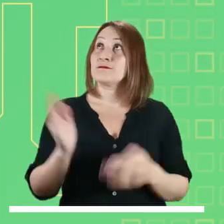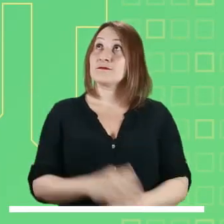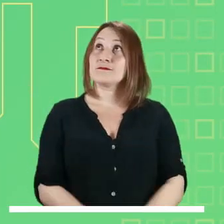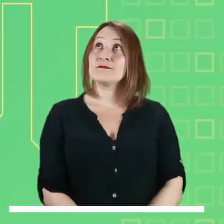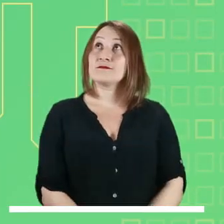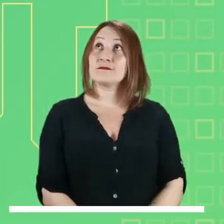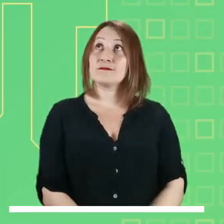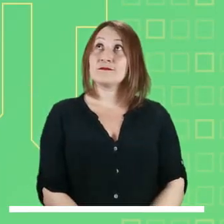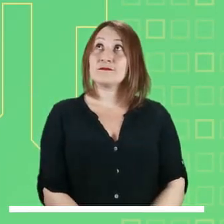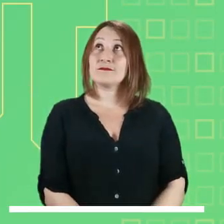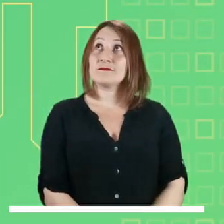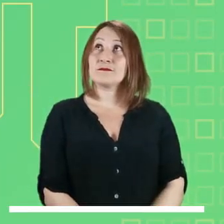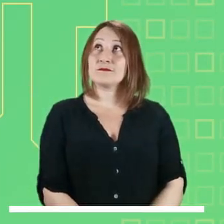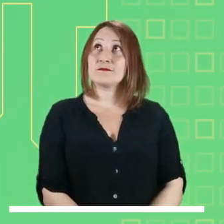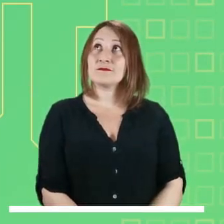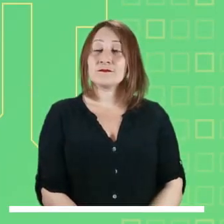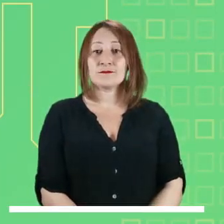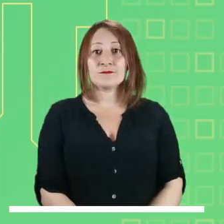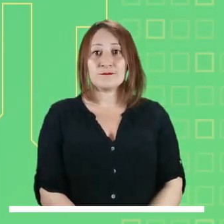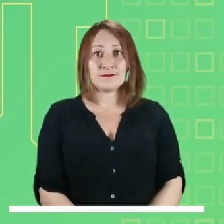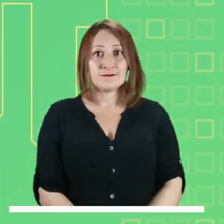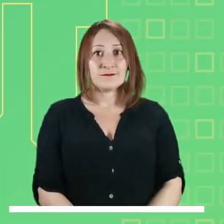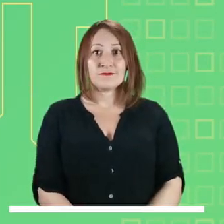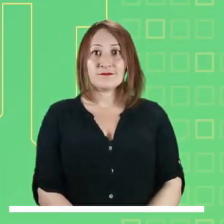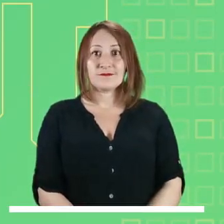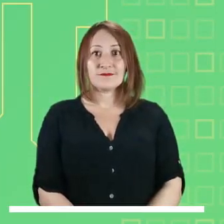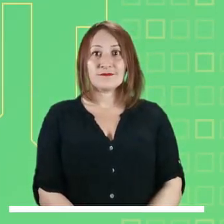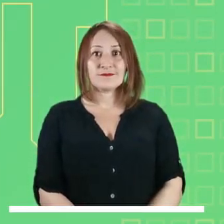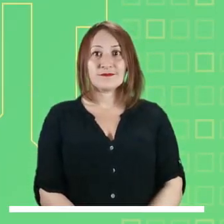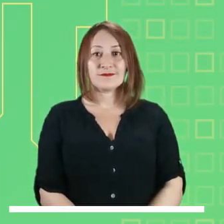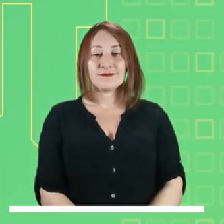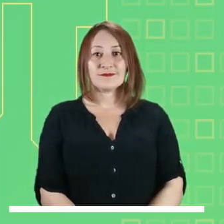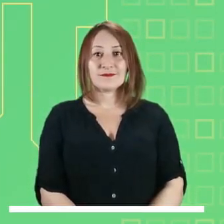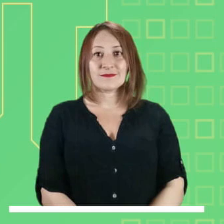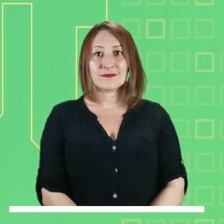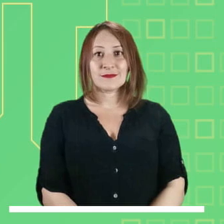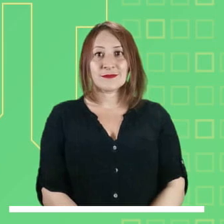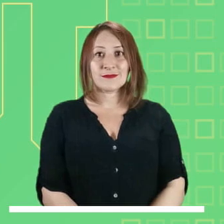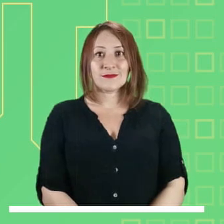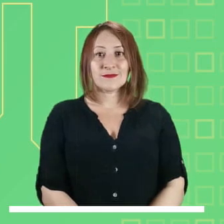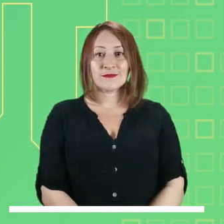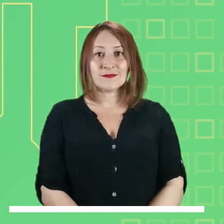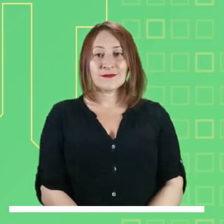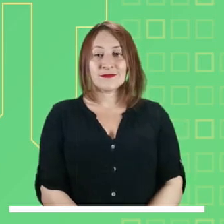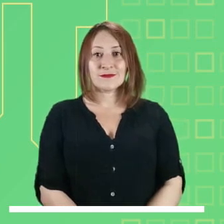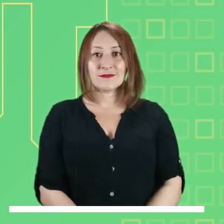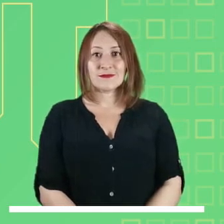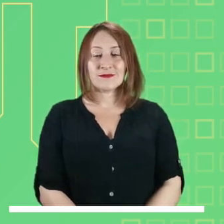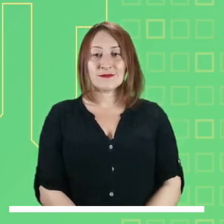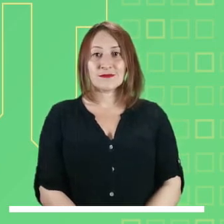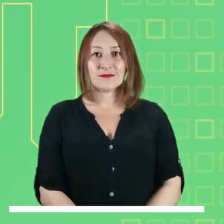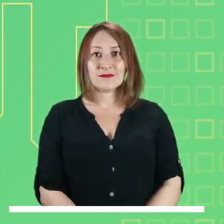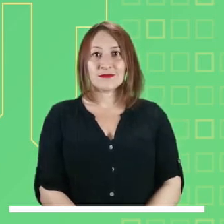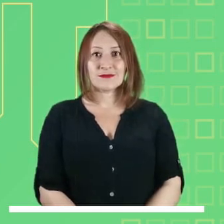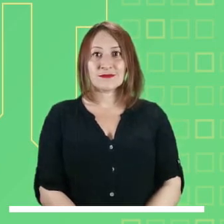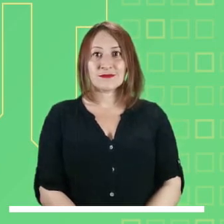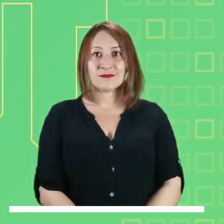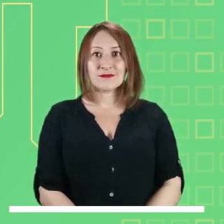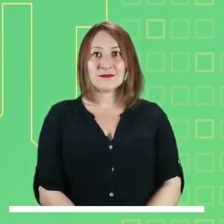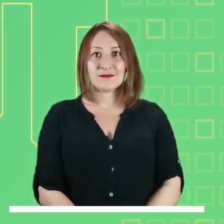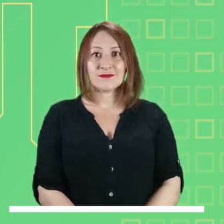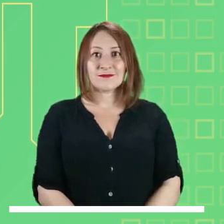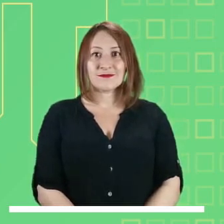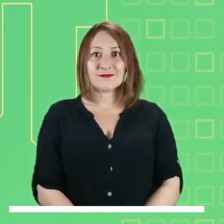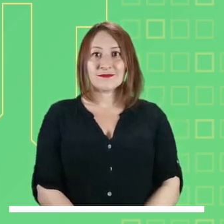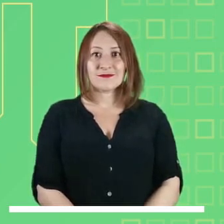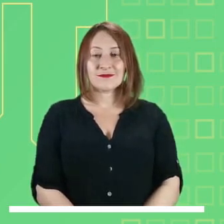Alerta naranja por probabilidad de crecientes súbitas en las cuencas de los ríos Kundó, Totamaná, Cajón, Cipí y otros